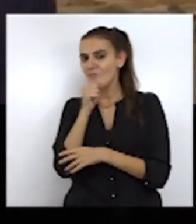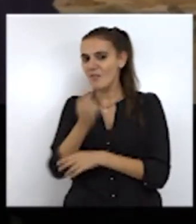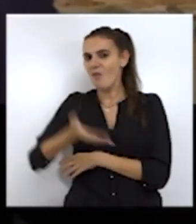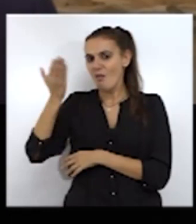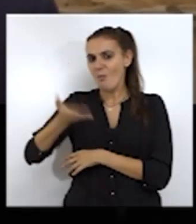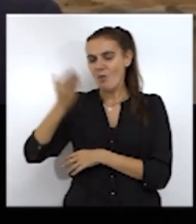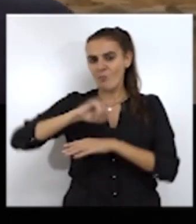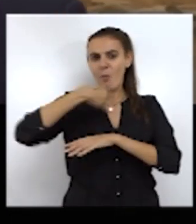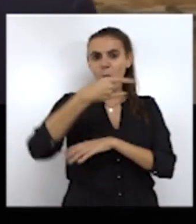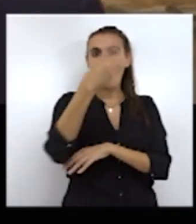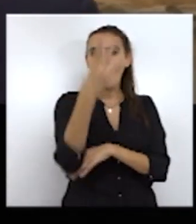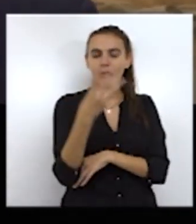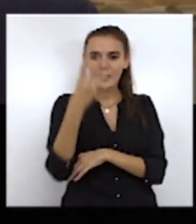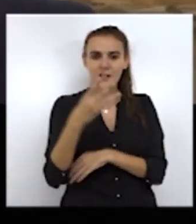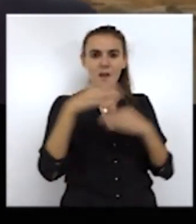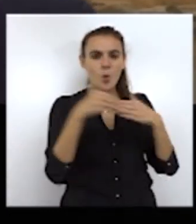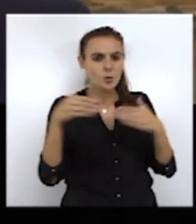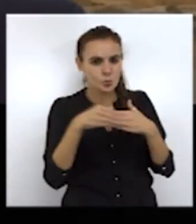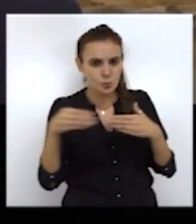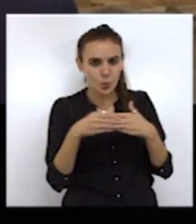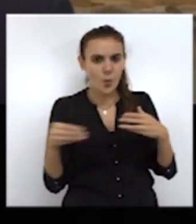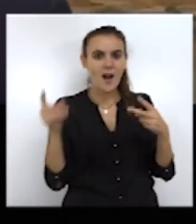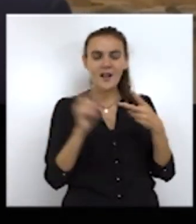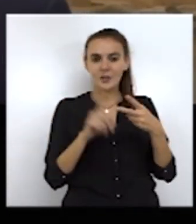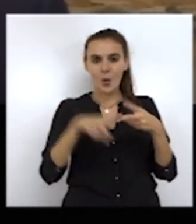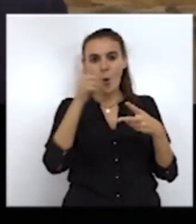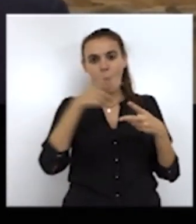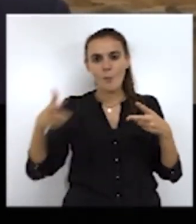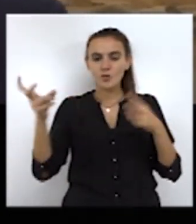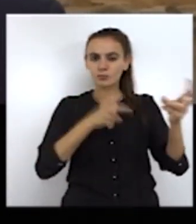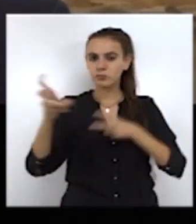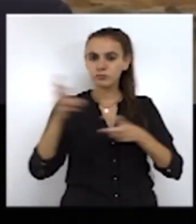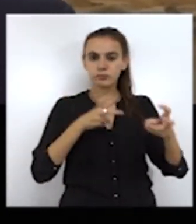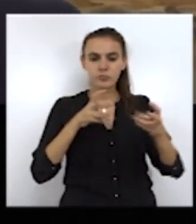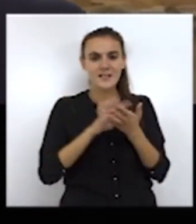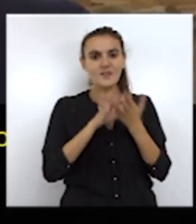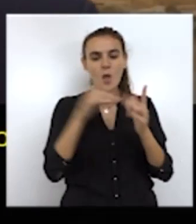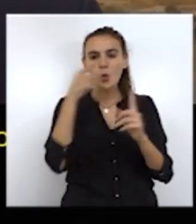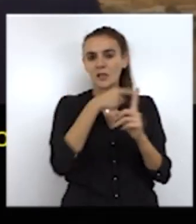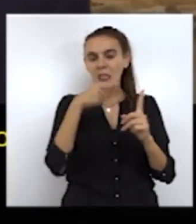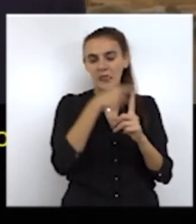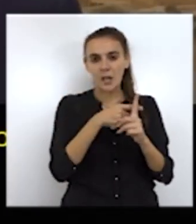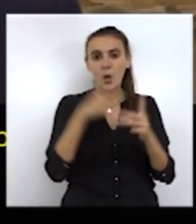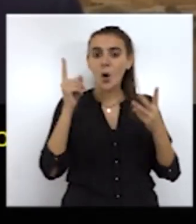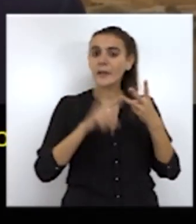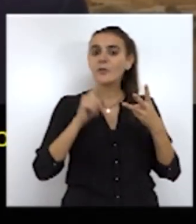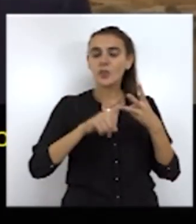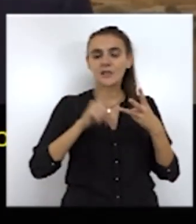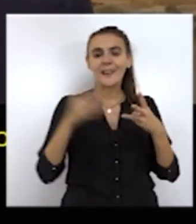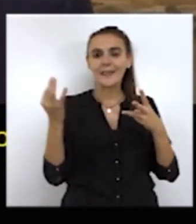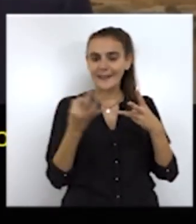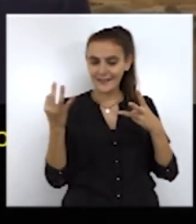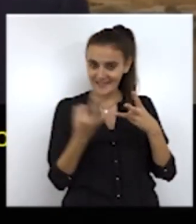multiplicado por tres prácticamente, el número de usuarios, el número de personas que vienen a usar nuestros servicios y luego, fundamentalmente,